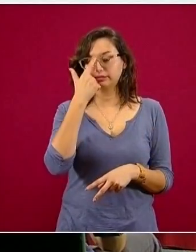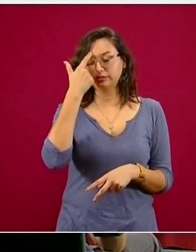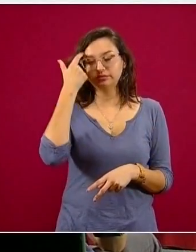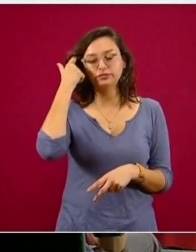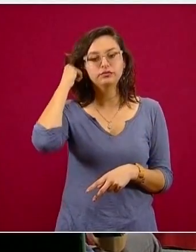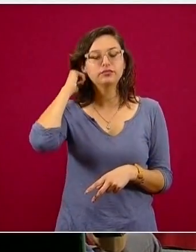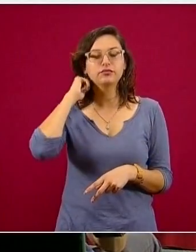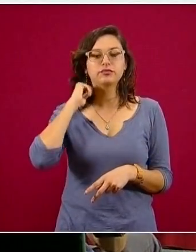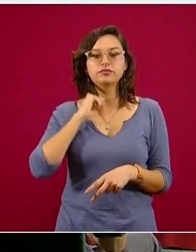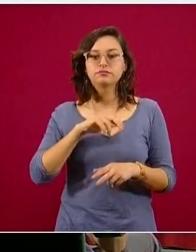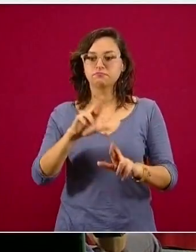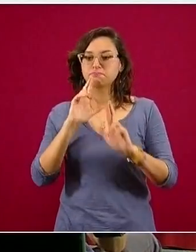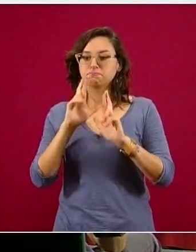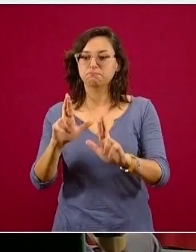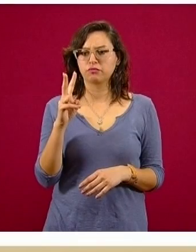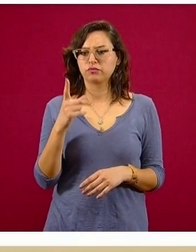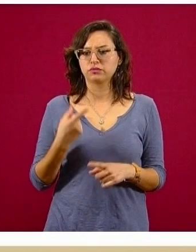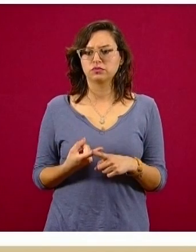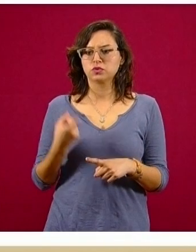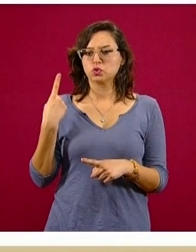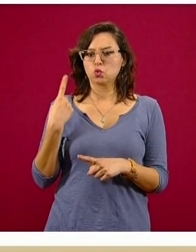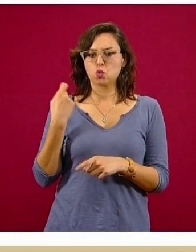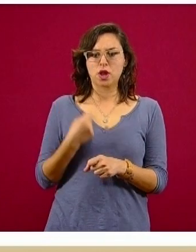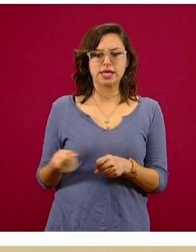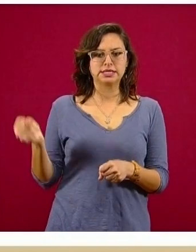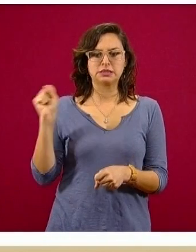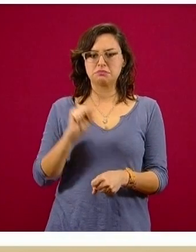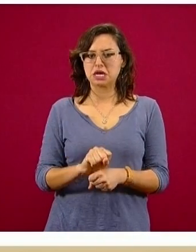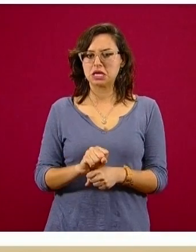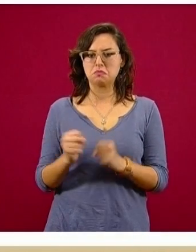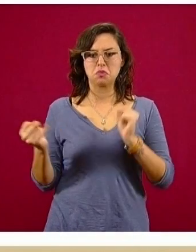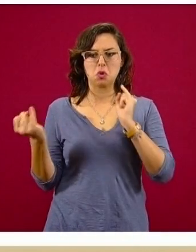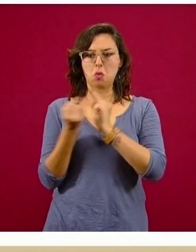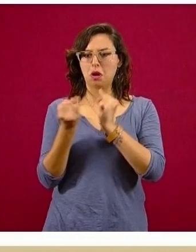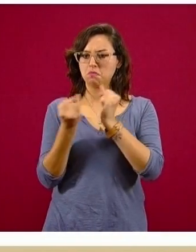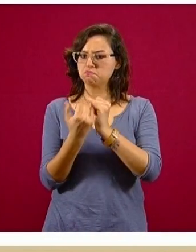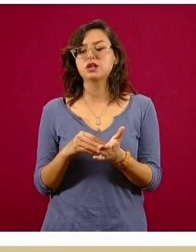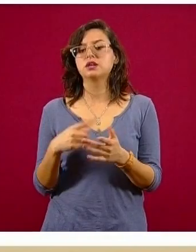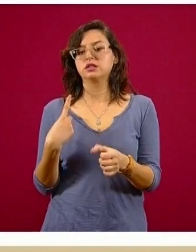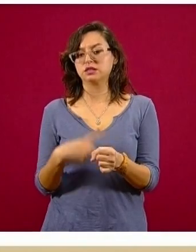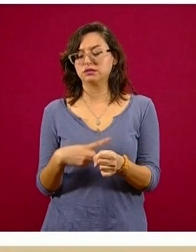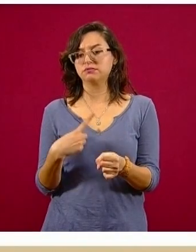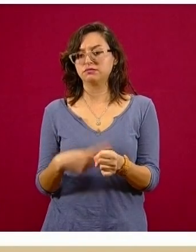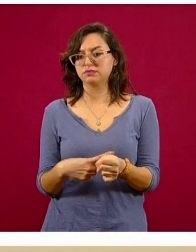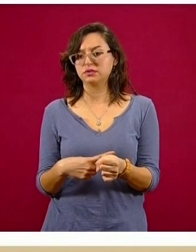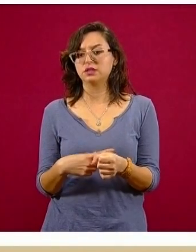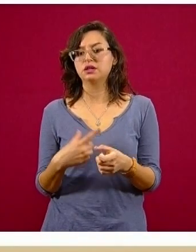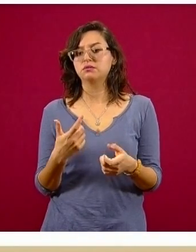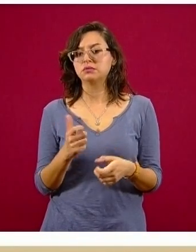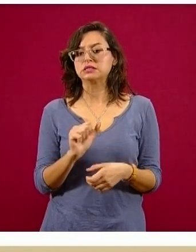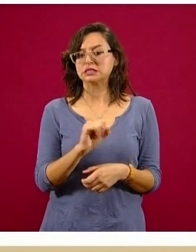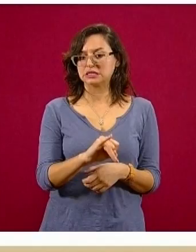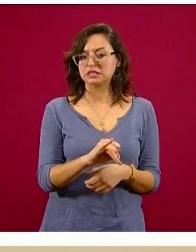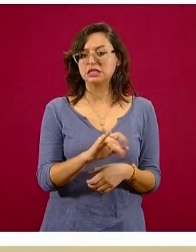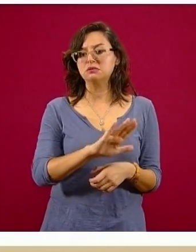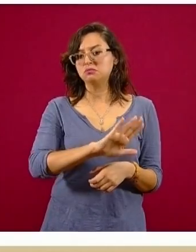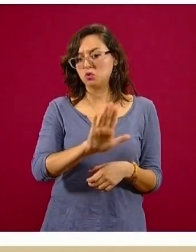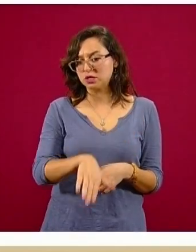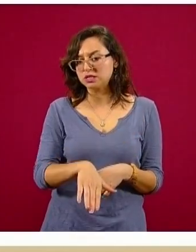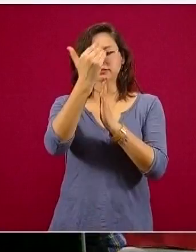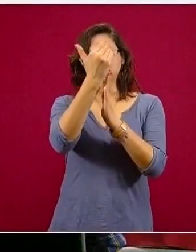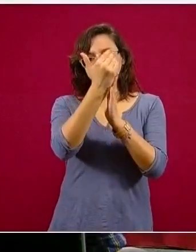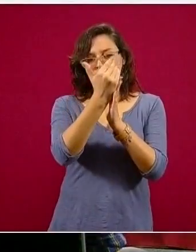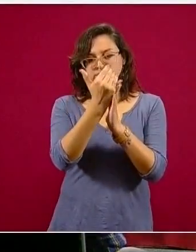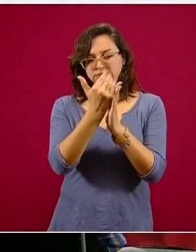27 y la semana 28 de contagios, la disminución en el caso de las defunciones fue de 54%. De la